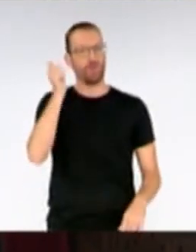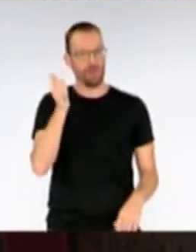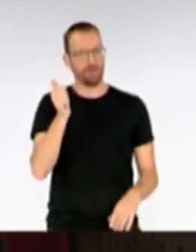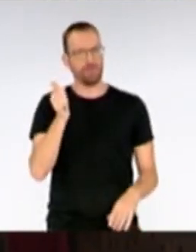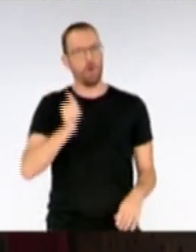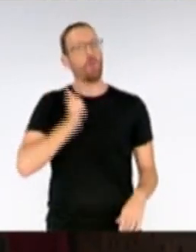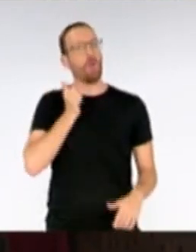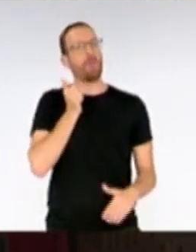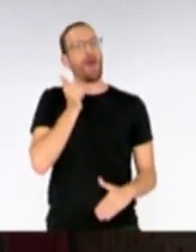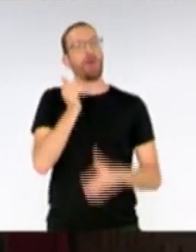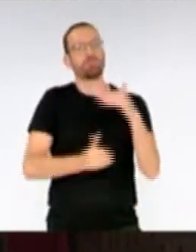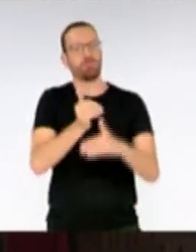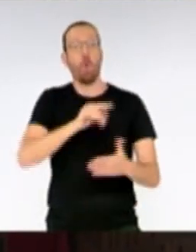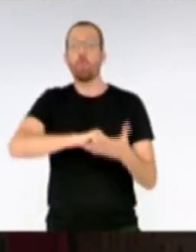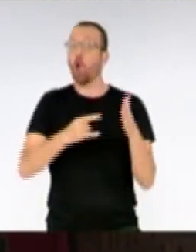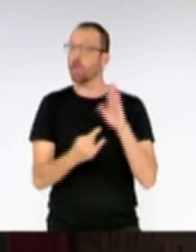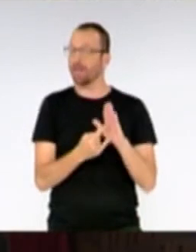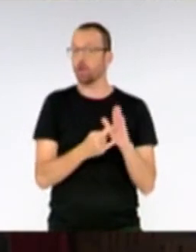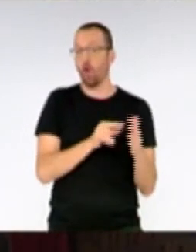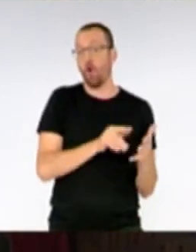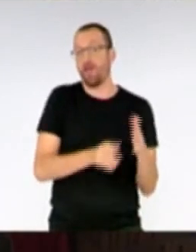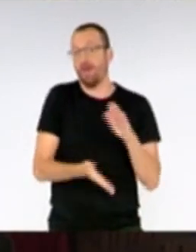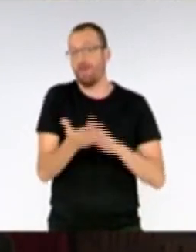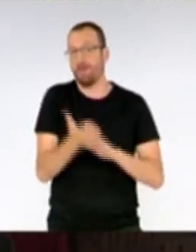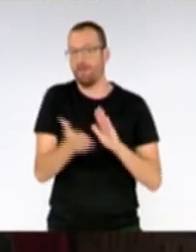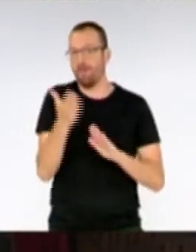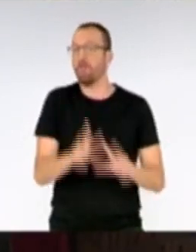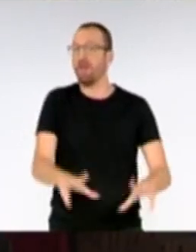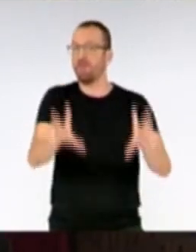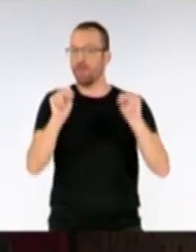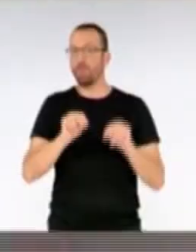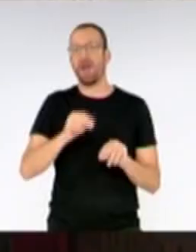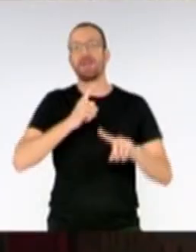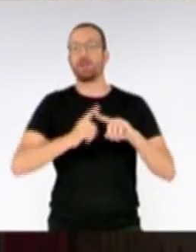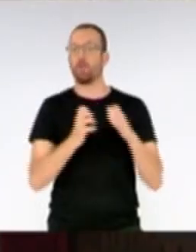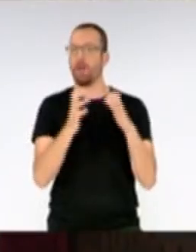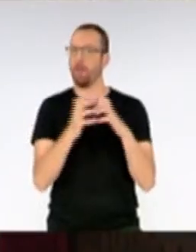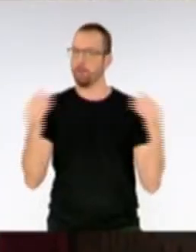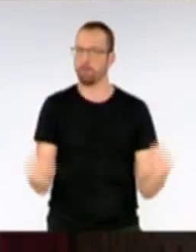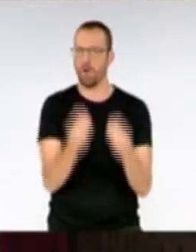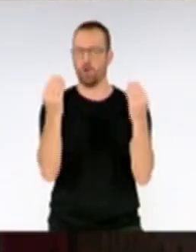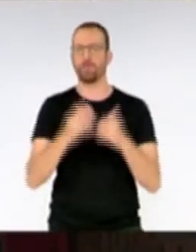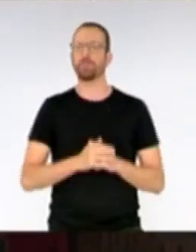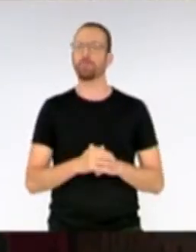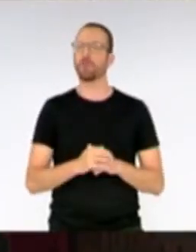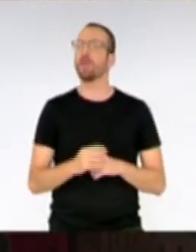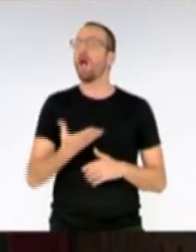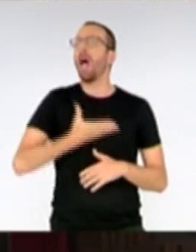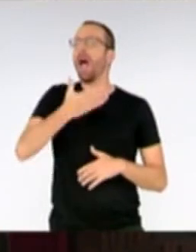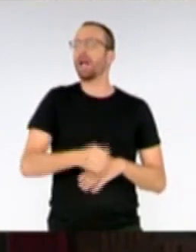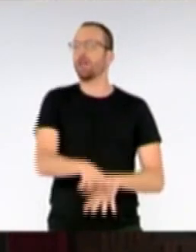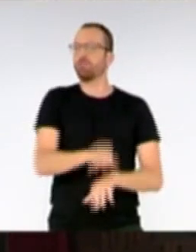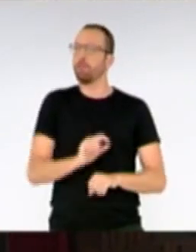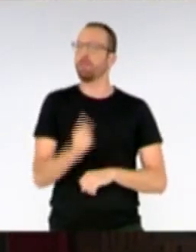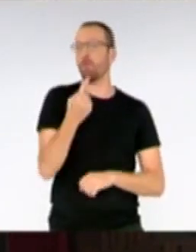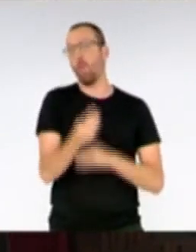culminar esos proyectos que están en camino y que harán de Santa Cruz de la Palma un sitio mejor. ¿Qué es lo primero que haría? Lo primero que